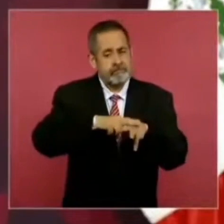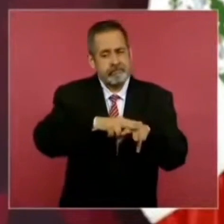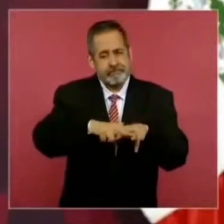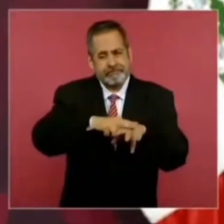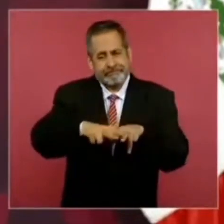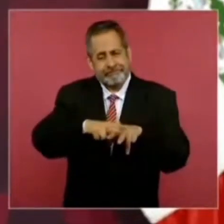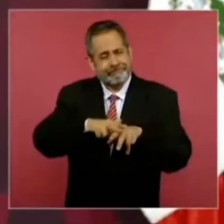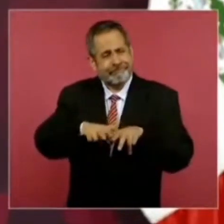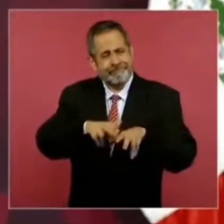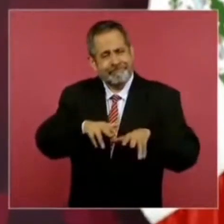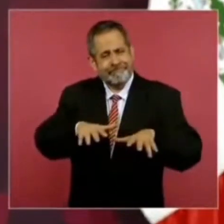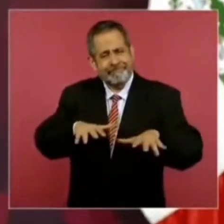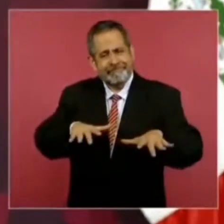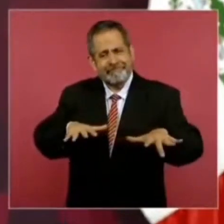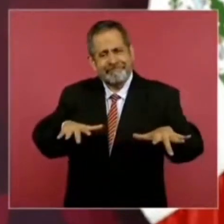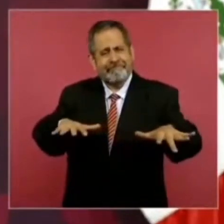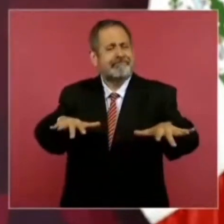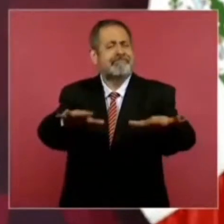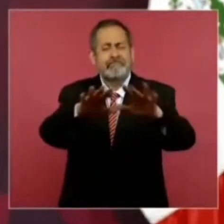darle primero